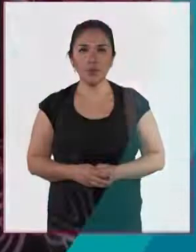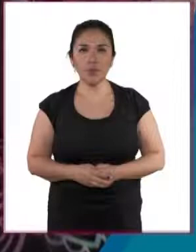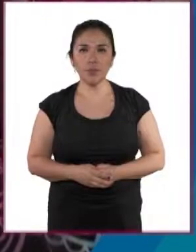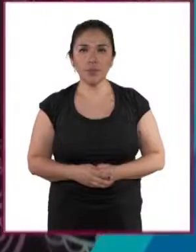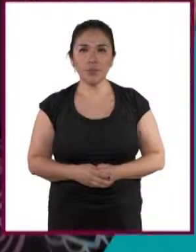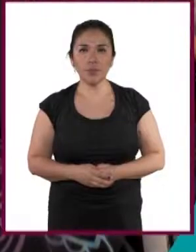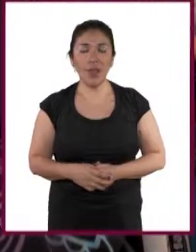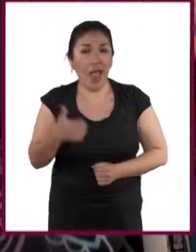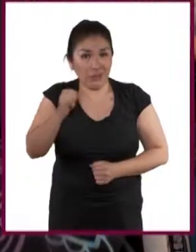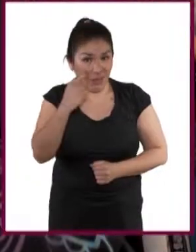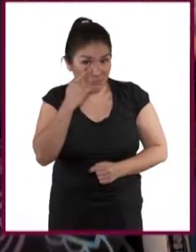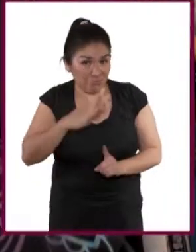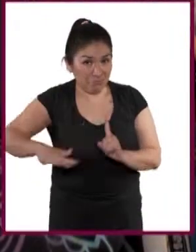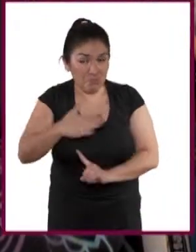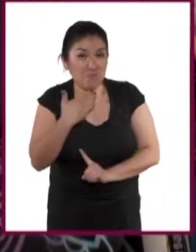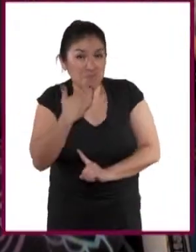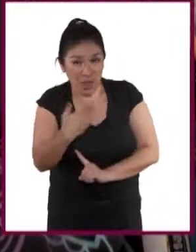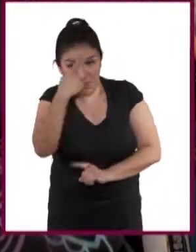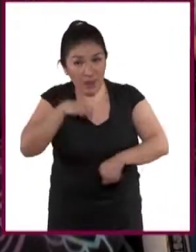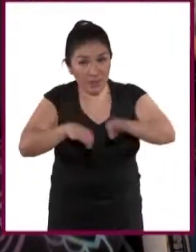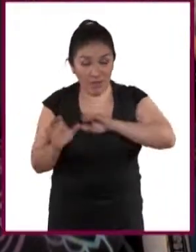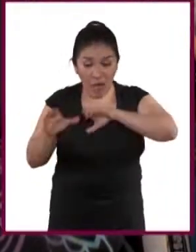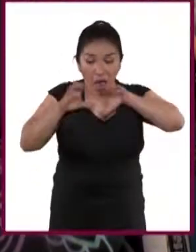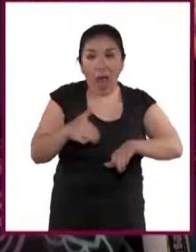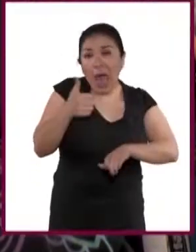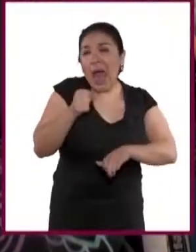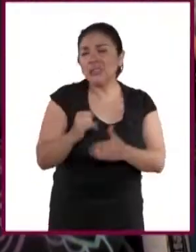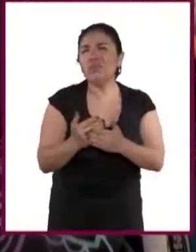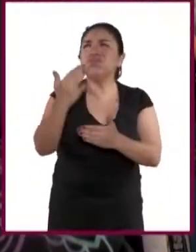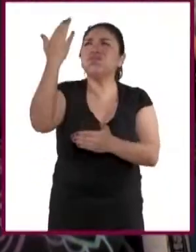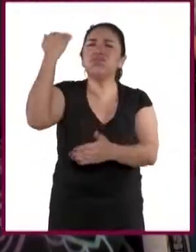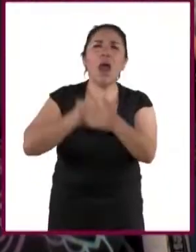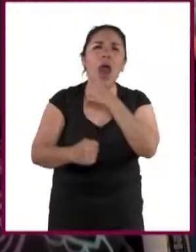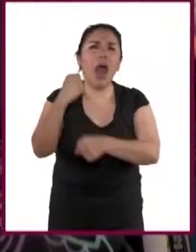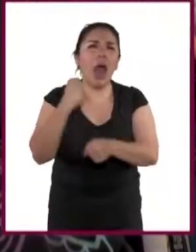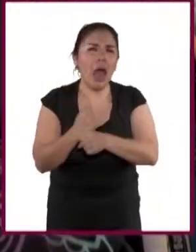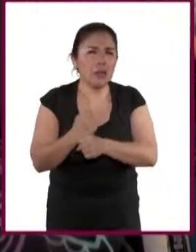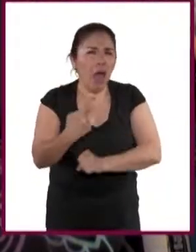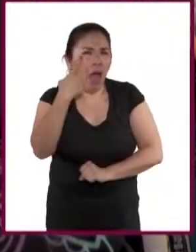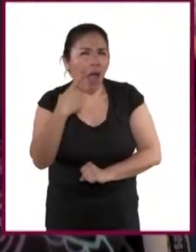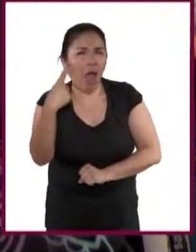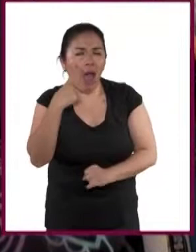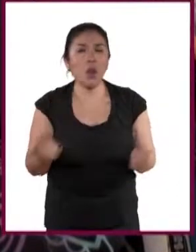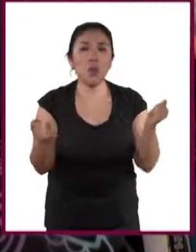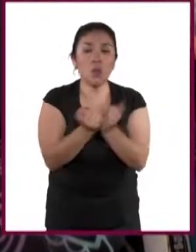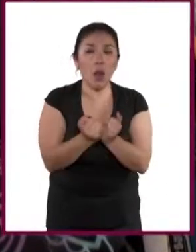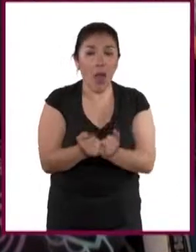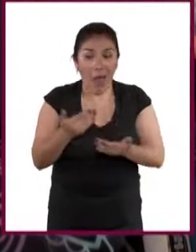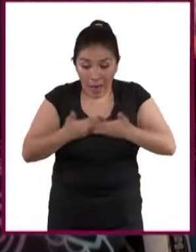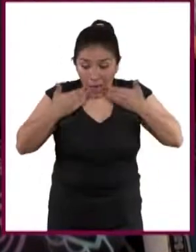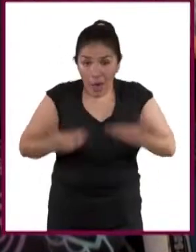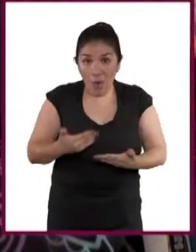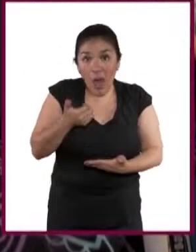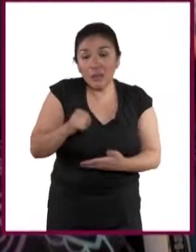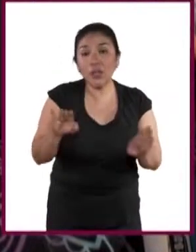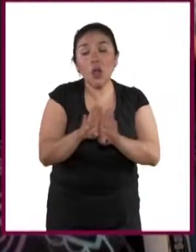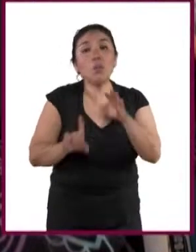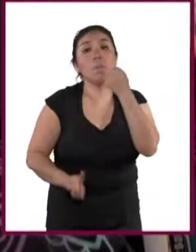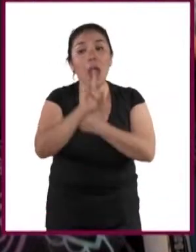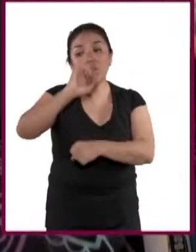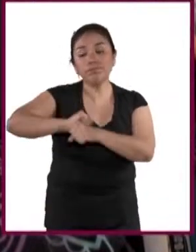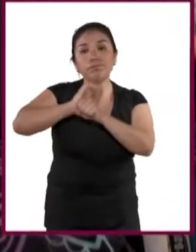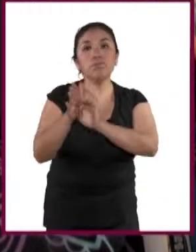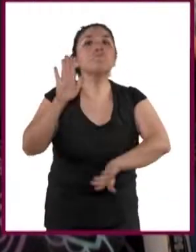El panorama no ha pintado bien laboralmente hablando desde hace muchos años. Y claro, la situación actual a causa de la